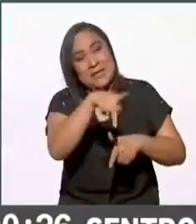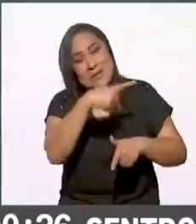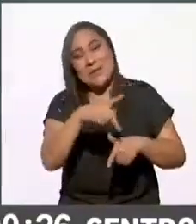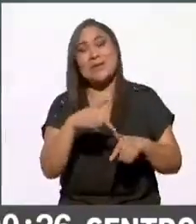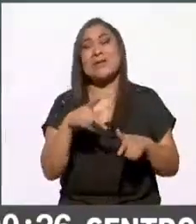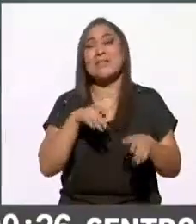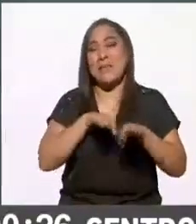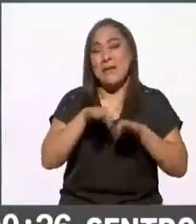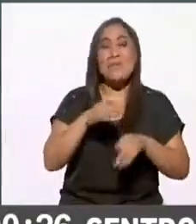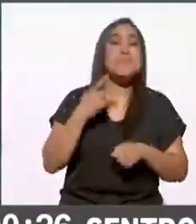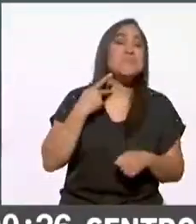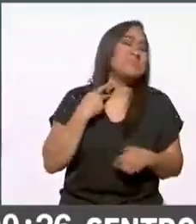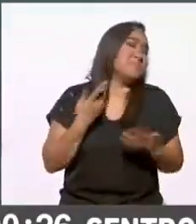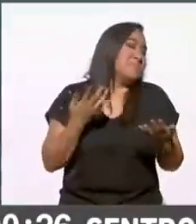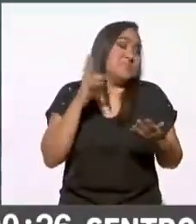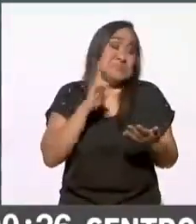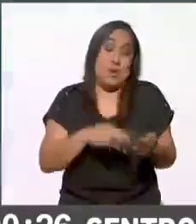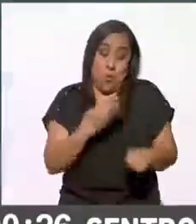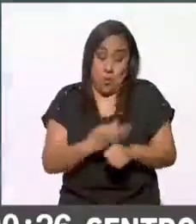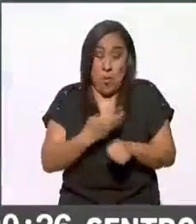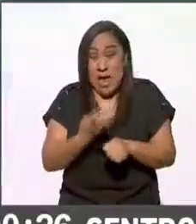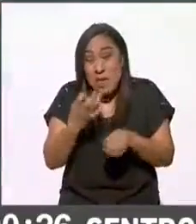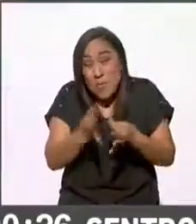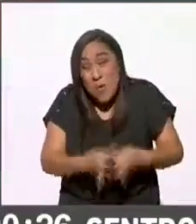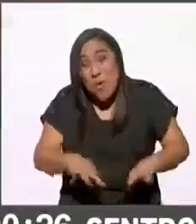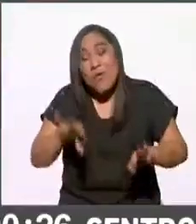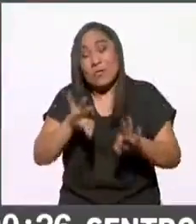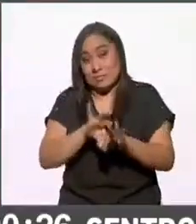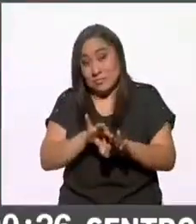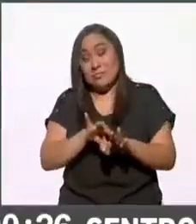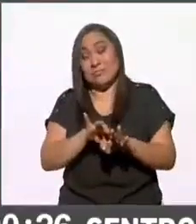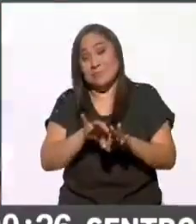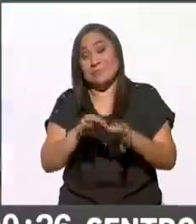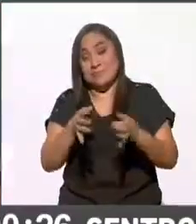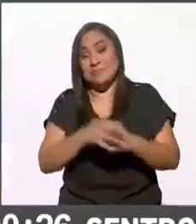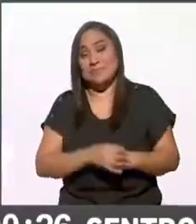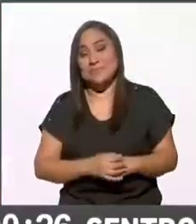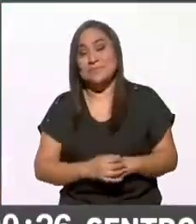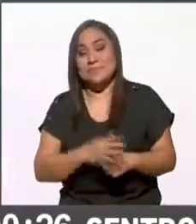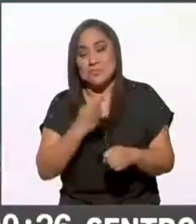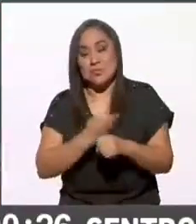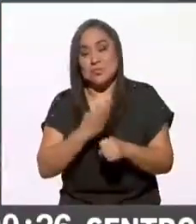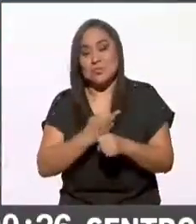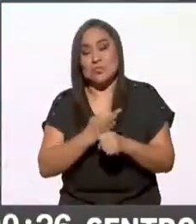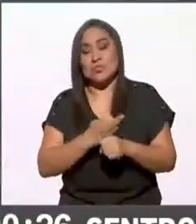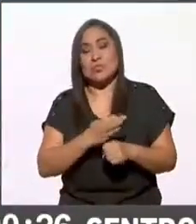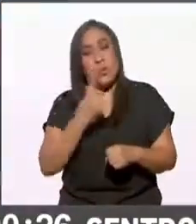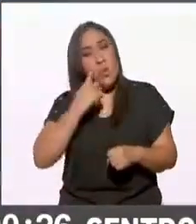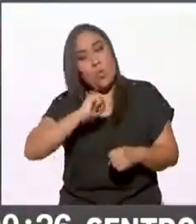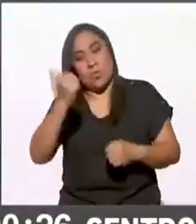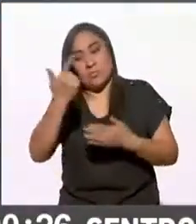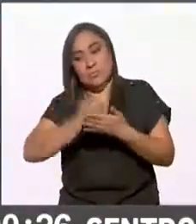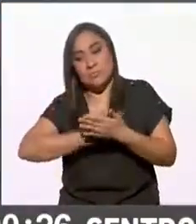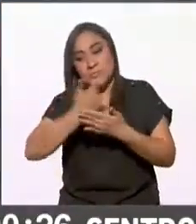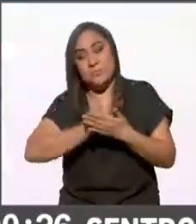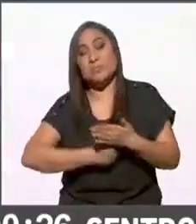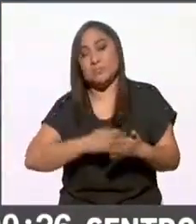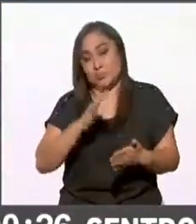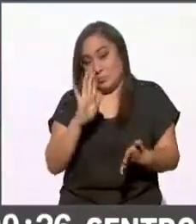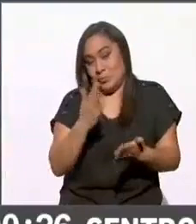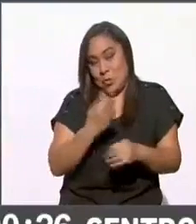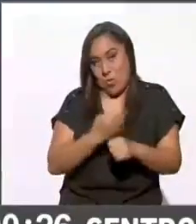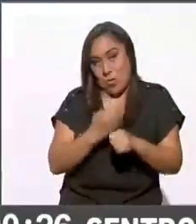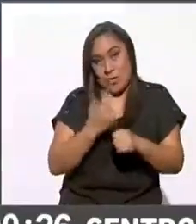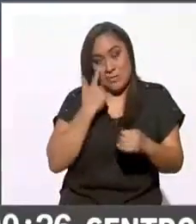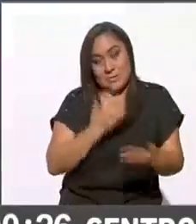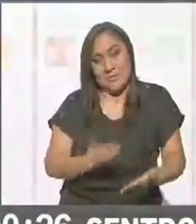en fin son momentos claves y momentos muy importantes tenemos tenemos otro otro justamente si si gustan vamos a ver